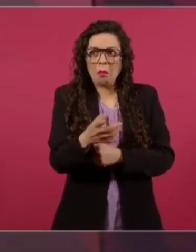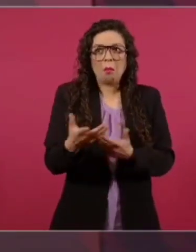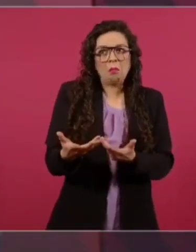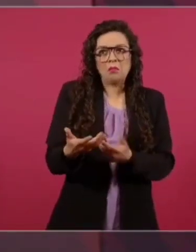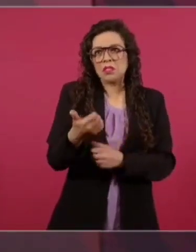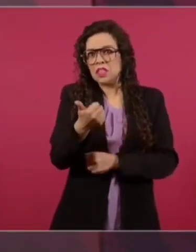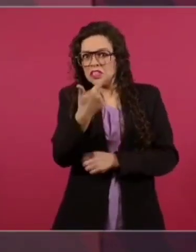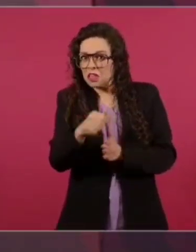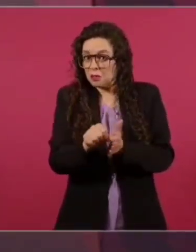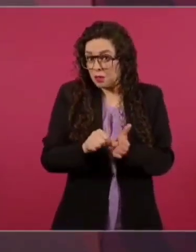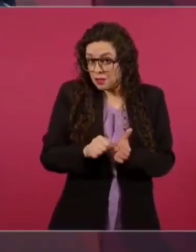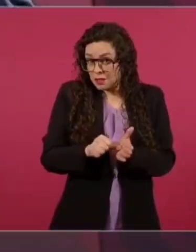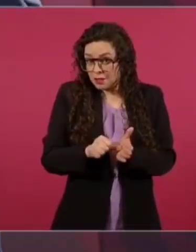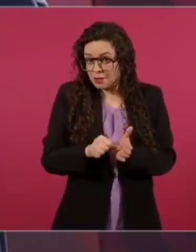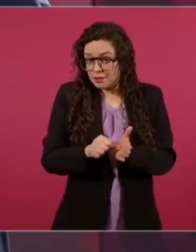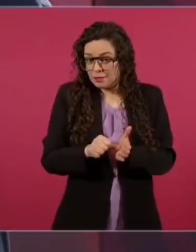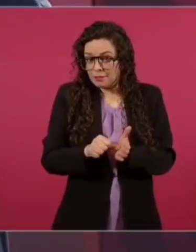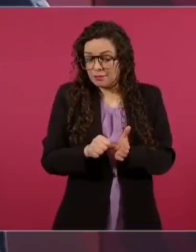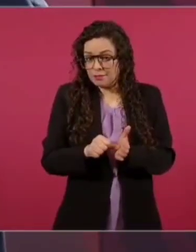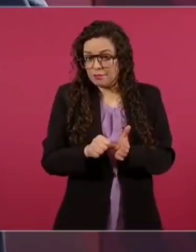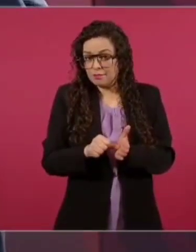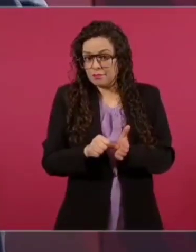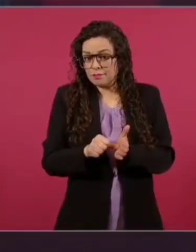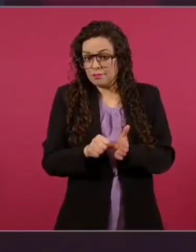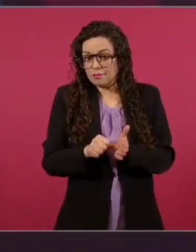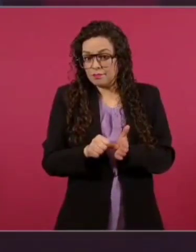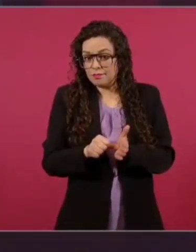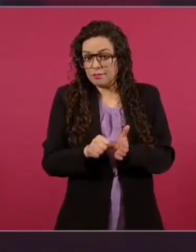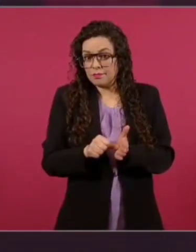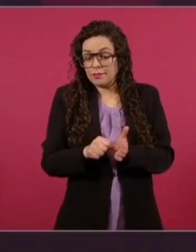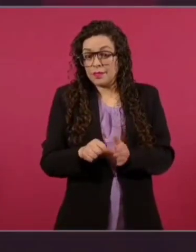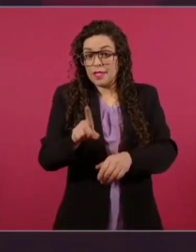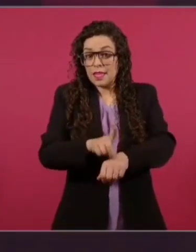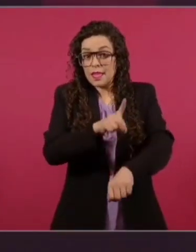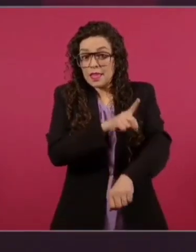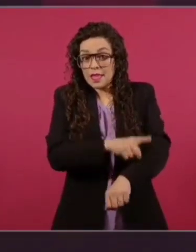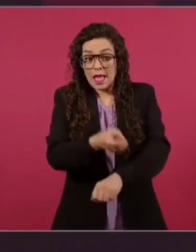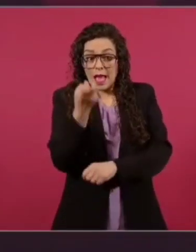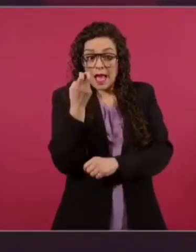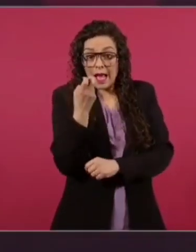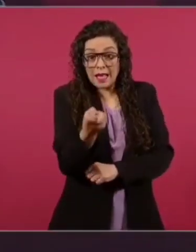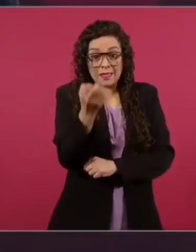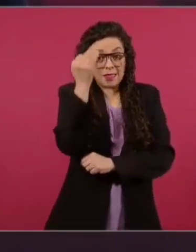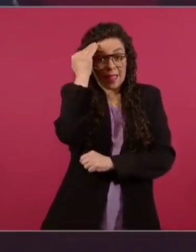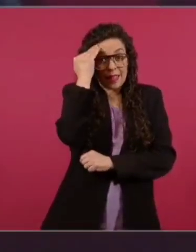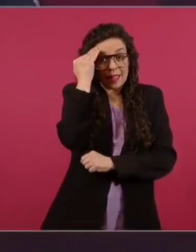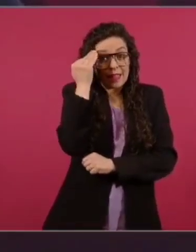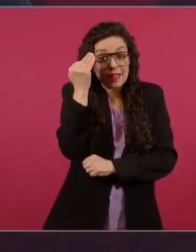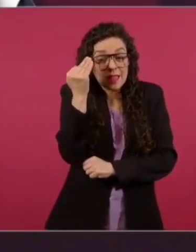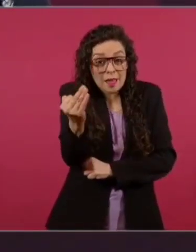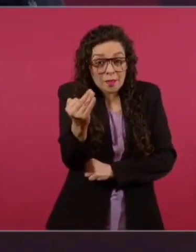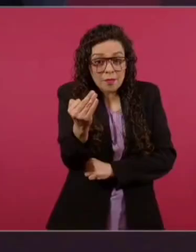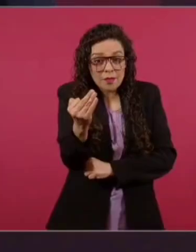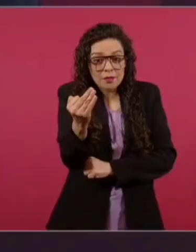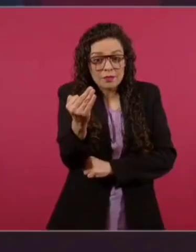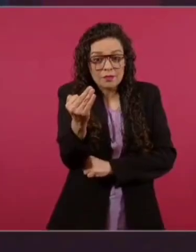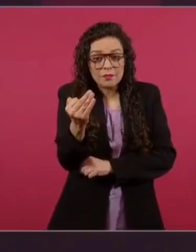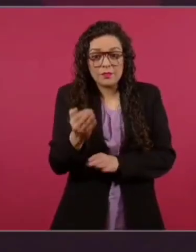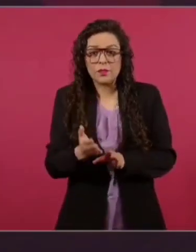Desde entonces, desde hace 30 años,